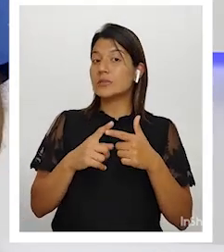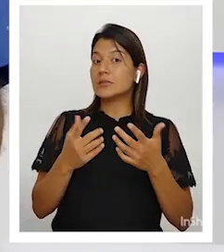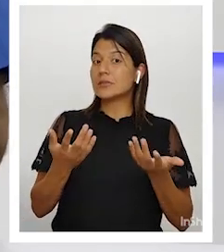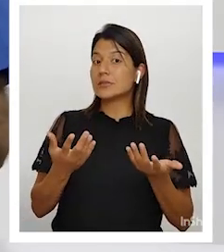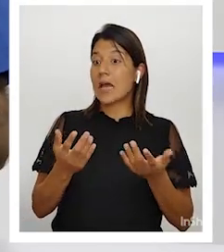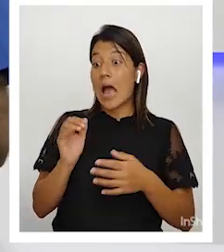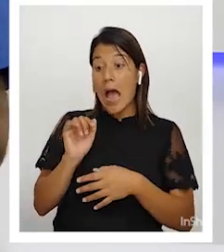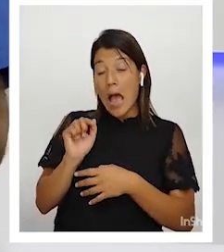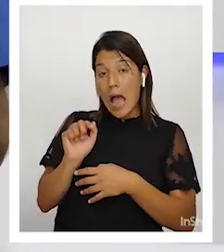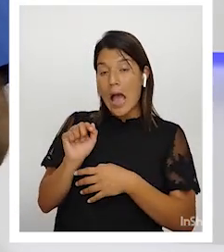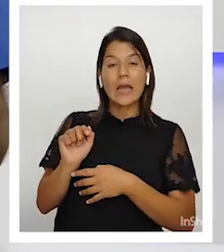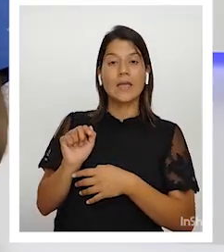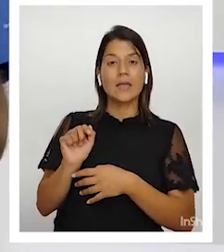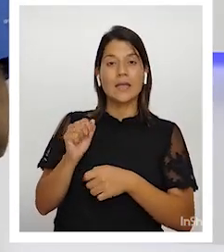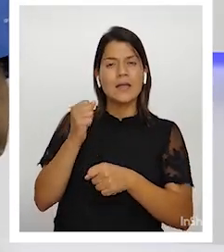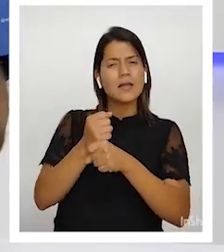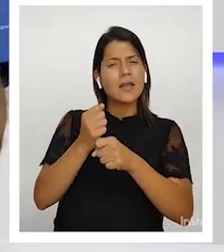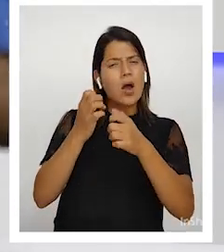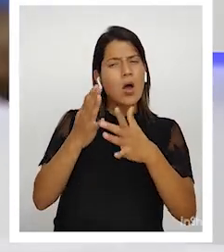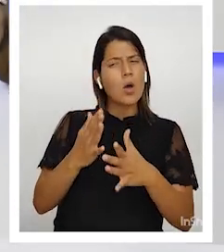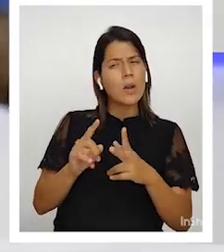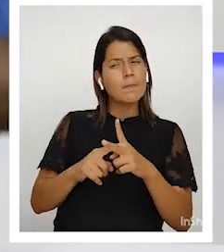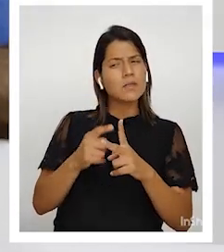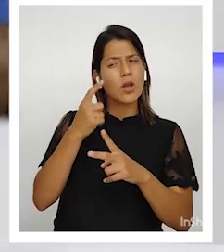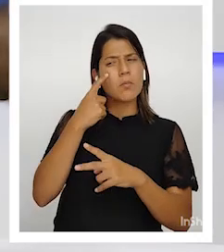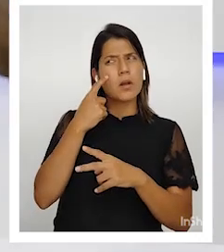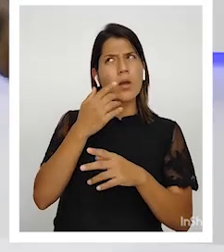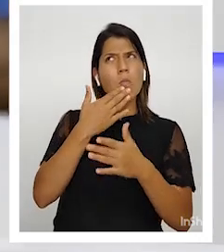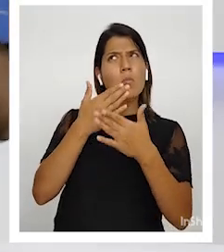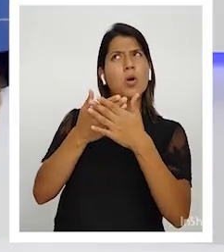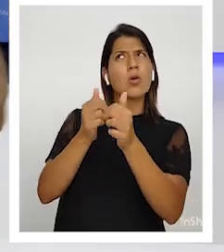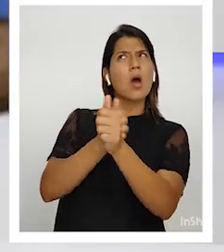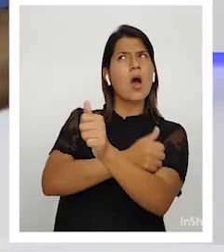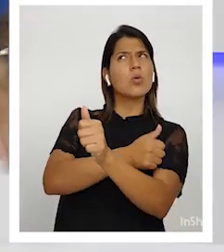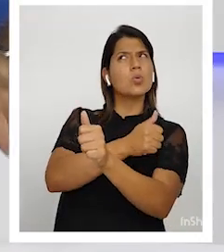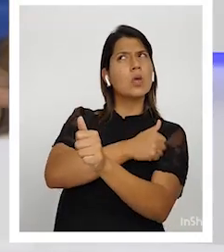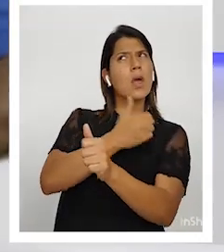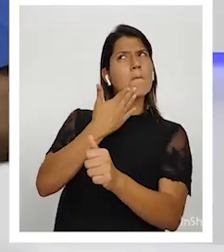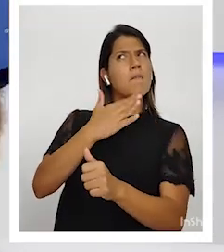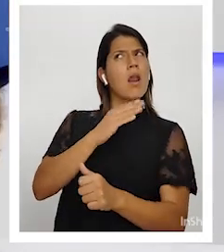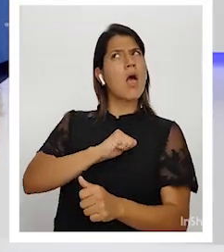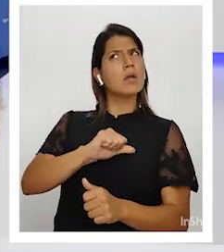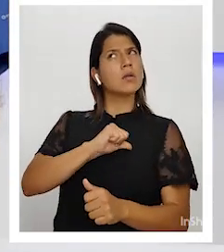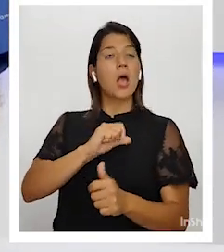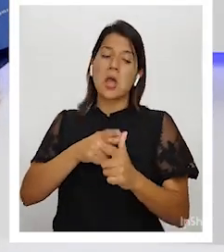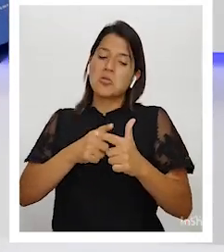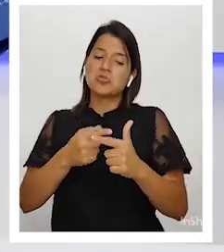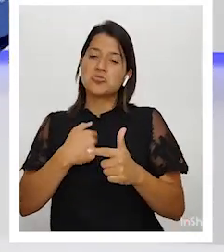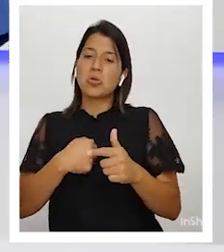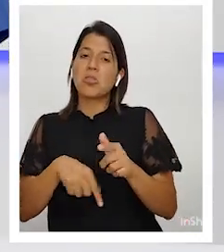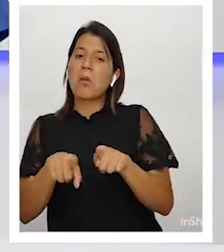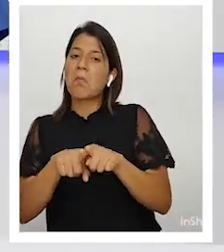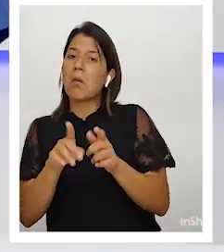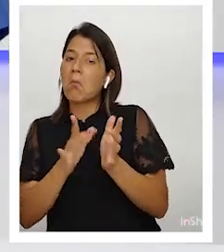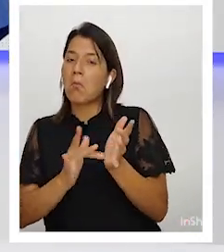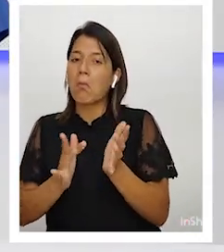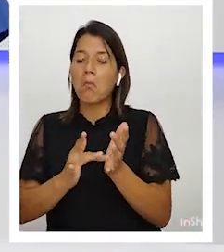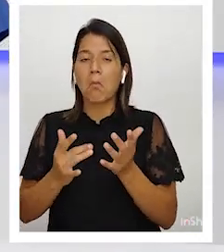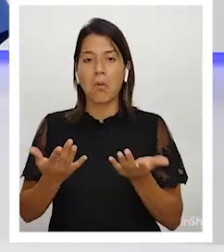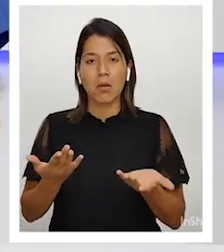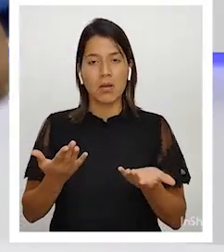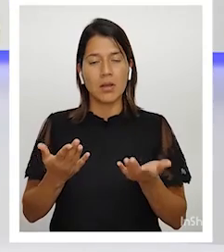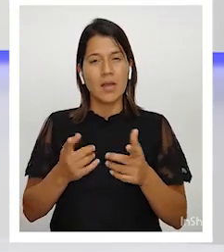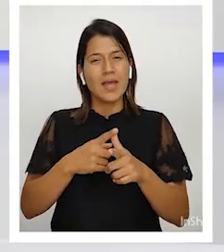Y ahí los empleados empezaron a ver, bueno, los de Río están haciendo esto y yo también me cojo un poquito de esto. El problema viene, es de